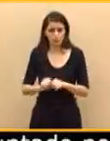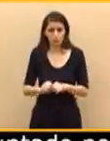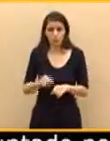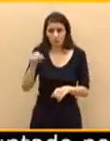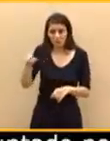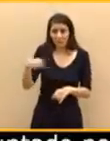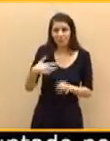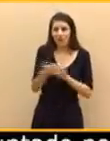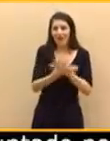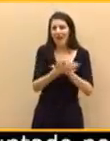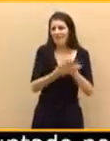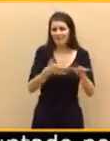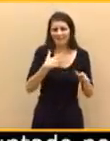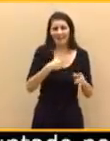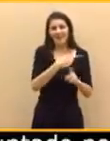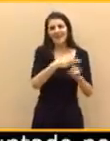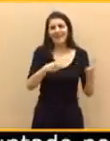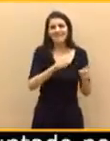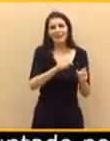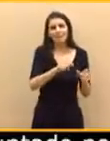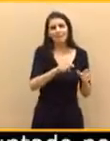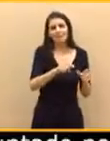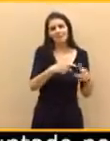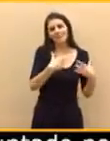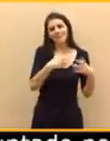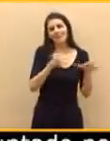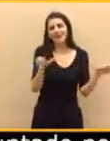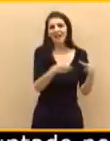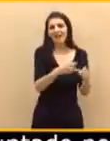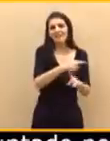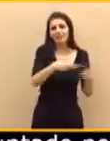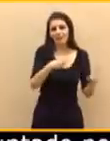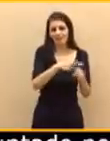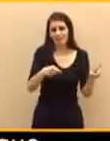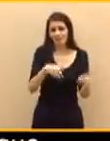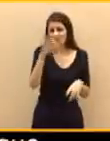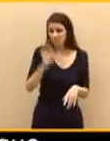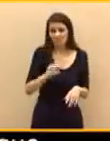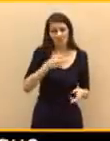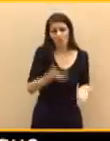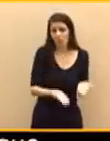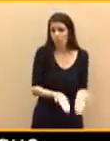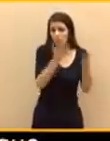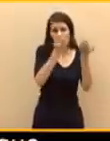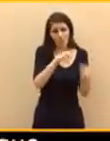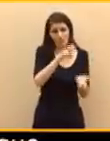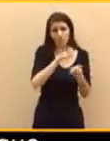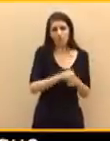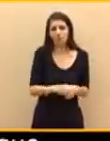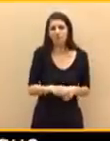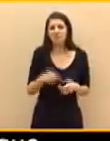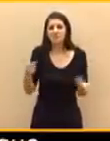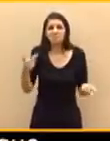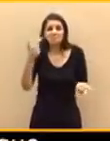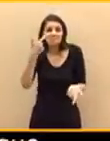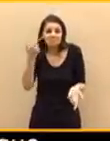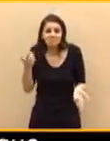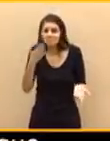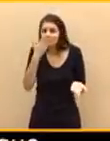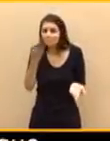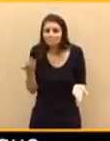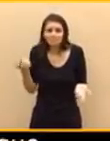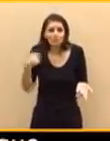Además, en las últimas semanas usted, cada vez que le pregunto por esto, nos trae unas respuestas adanistas, un poco importadas de ese mundo de Podemos, que creen que lo han inventado todo.